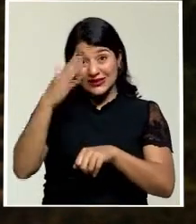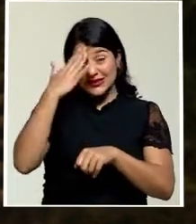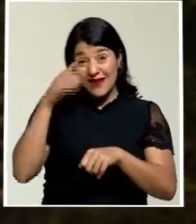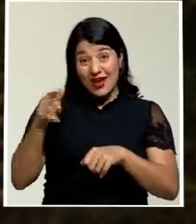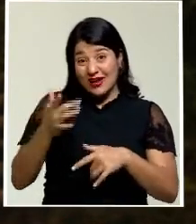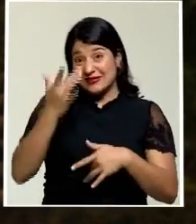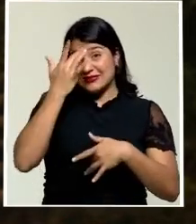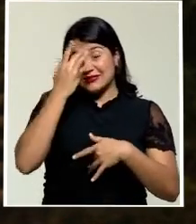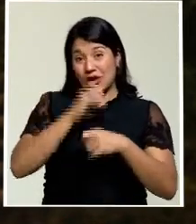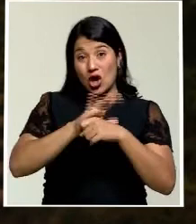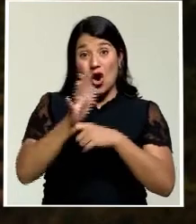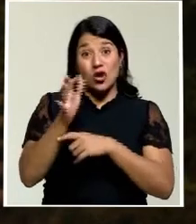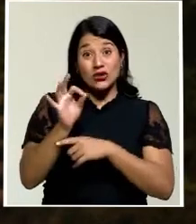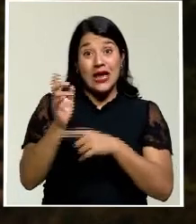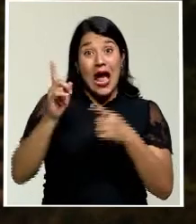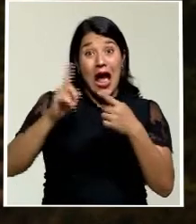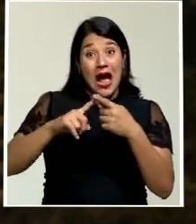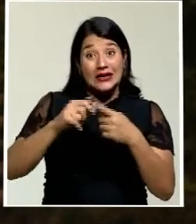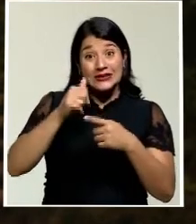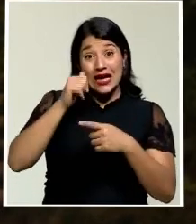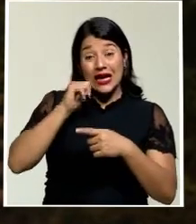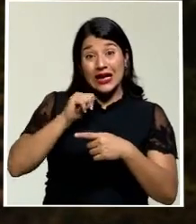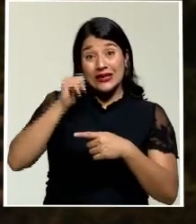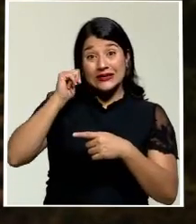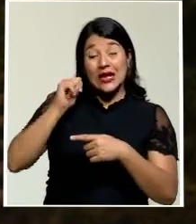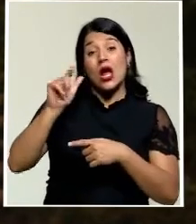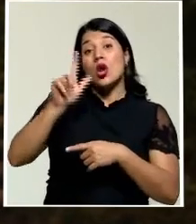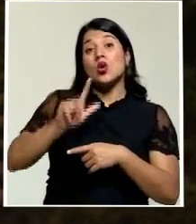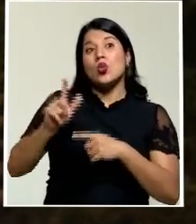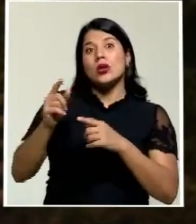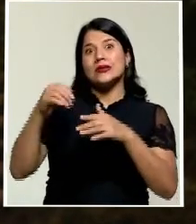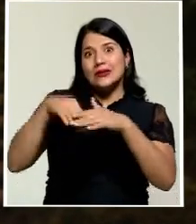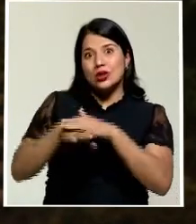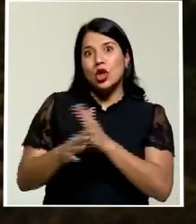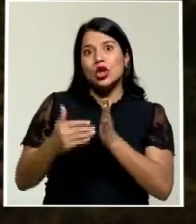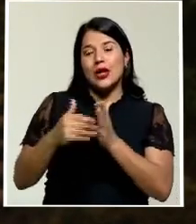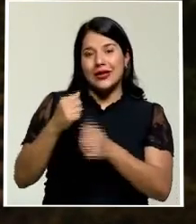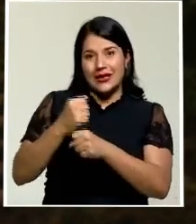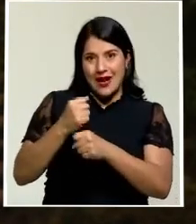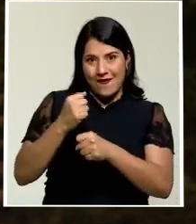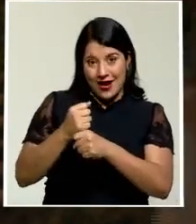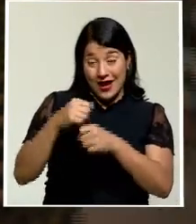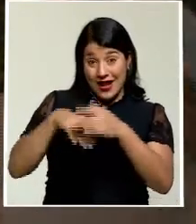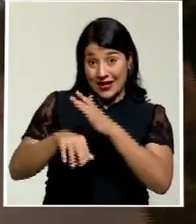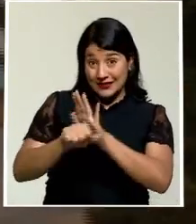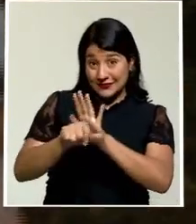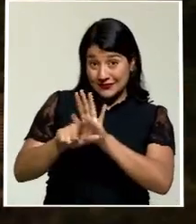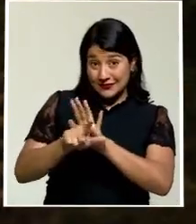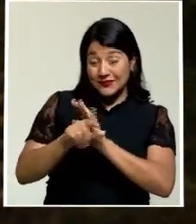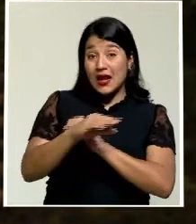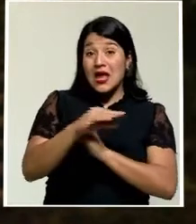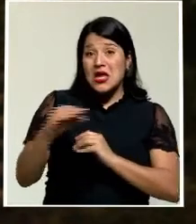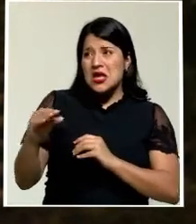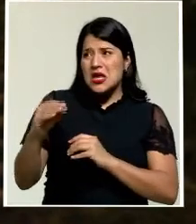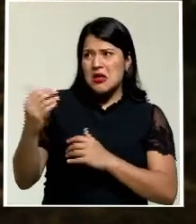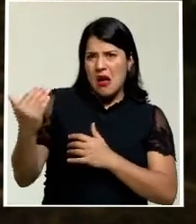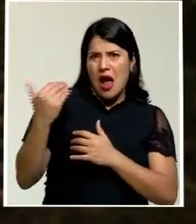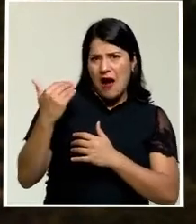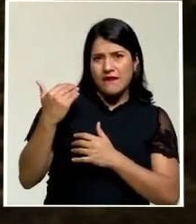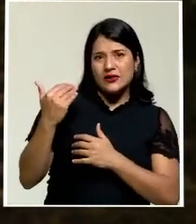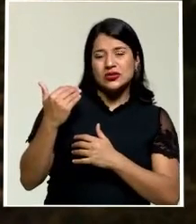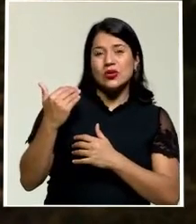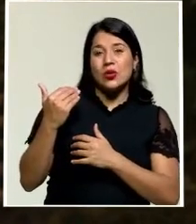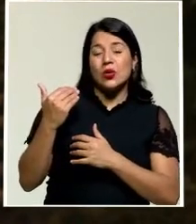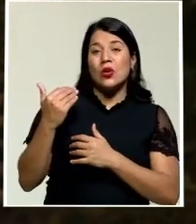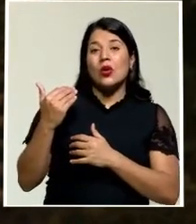hasta este lunes volvió a lo que fue el Pleno Legislativo y de hecho se nos indicó hace escasos minutos que